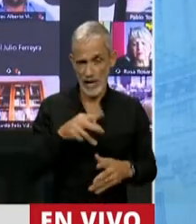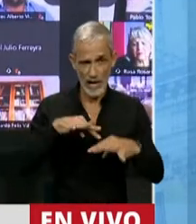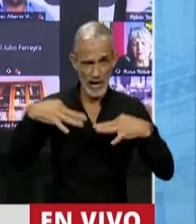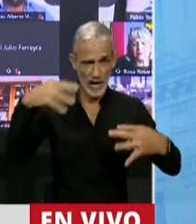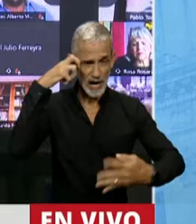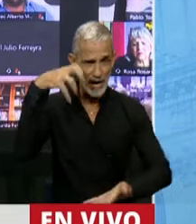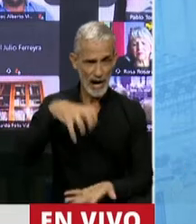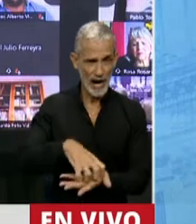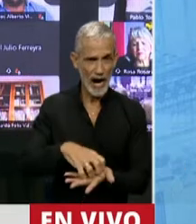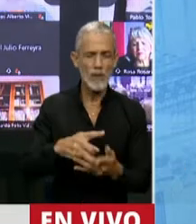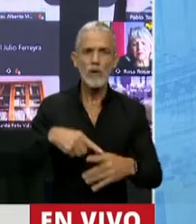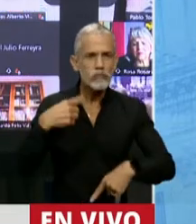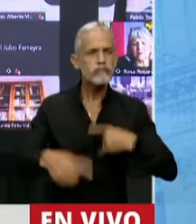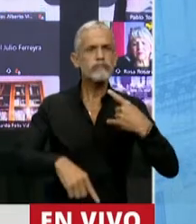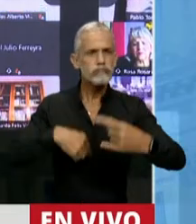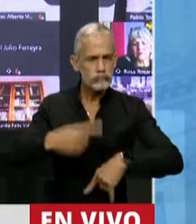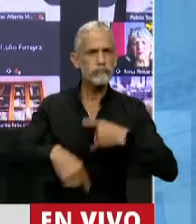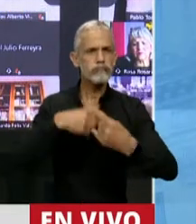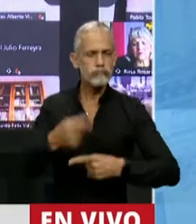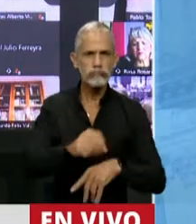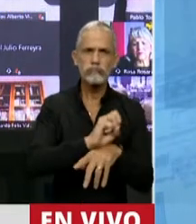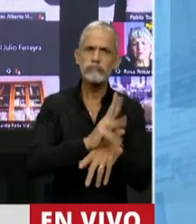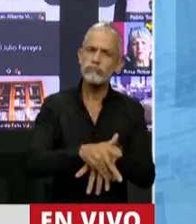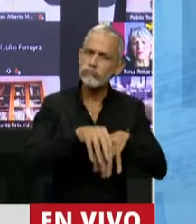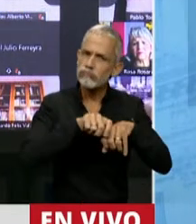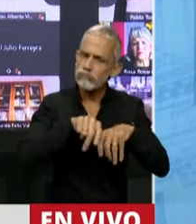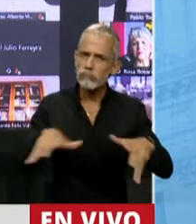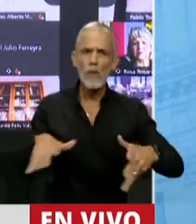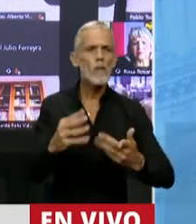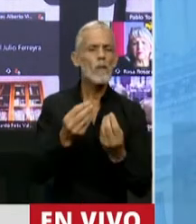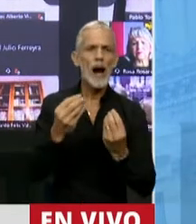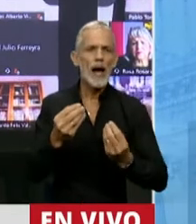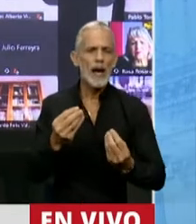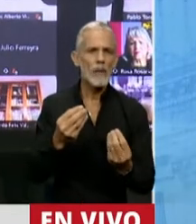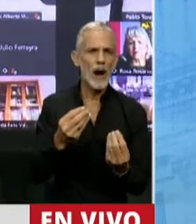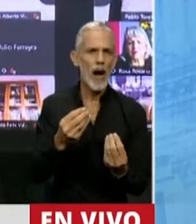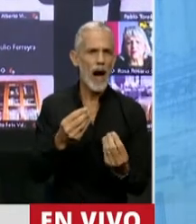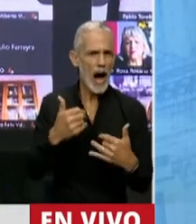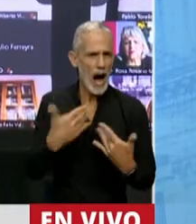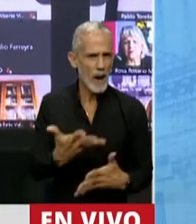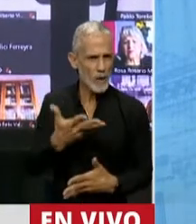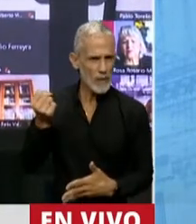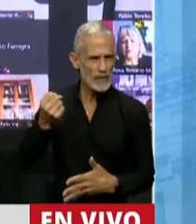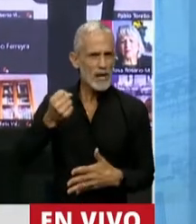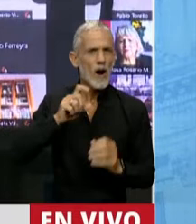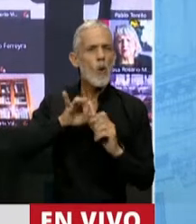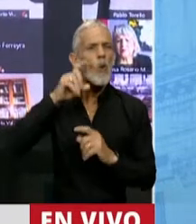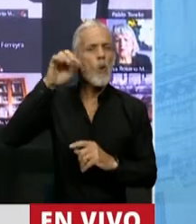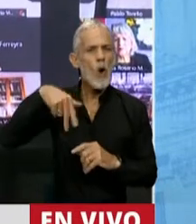que ha utilizado sistemáticamente esta pandemia para garantizarse el quórum